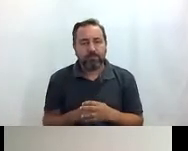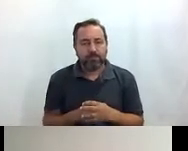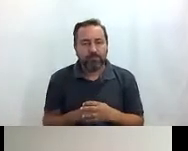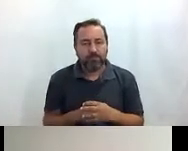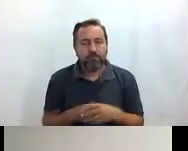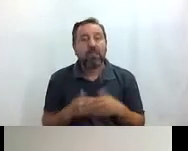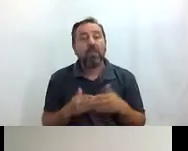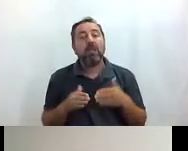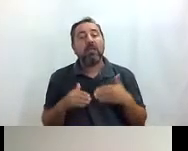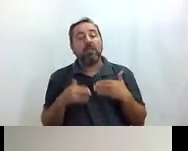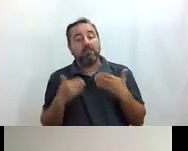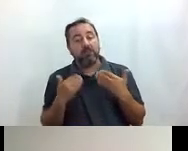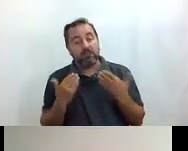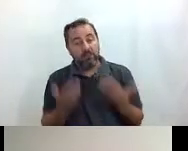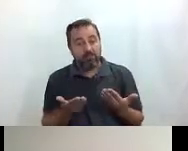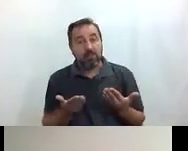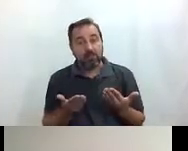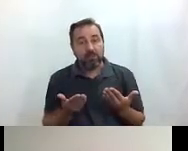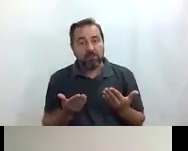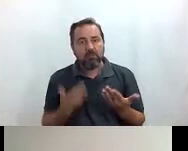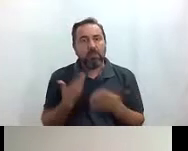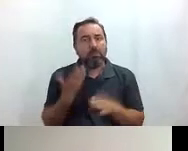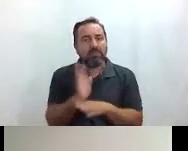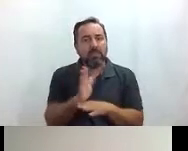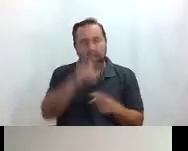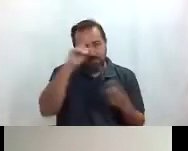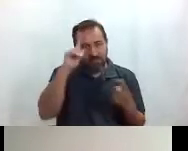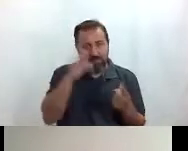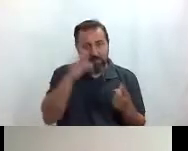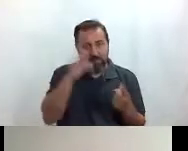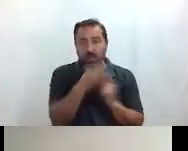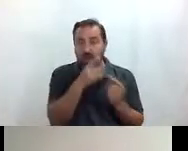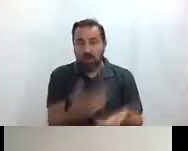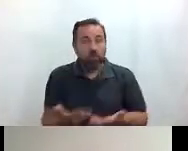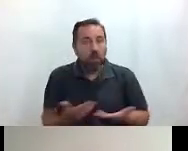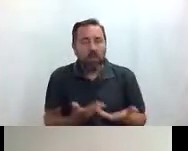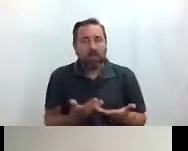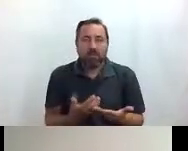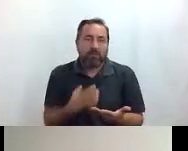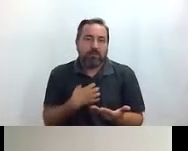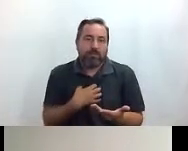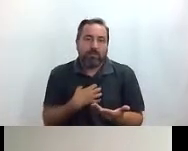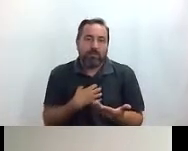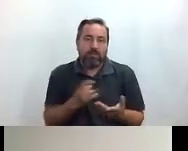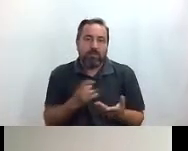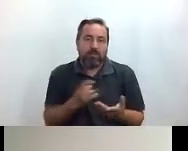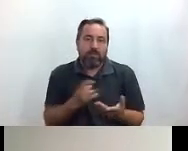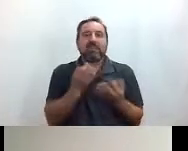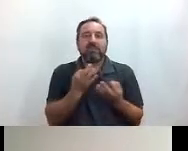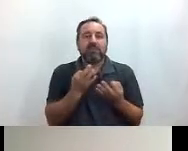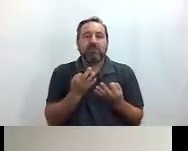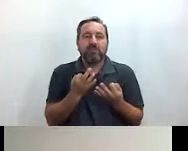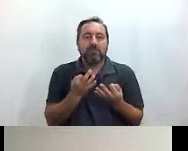además pues claro pues en una presentación de Madrid en las circunstancias actuales no podíamos dejar de hablar de las medidas